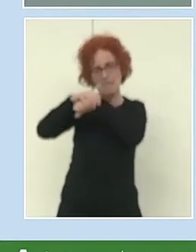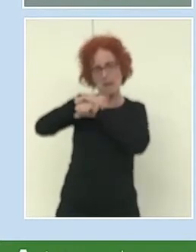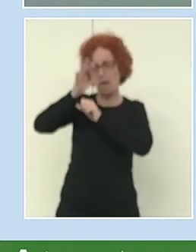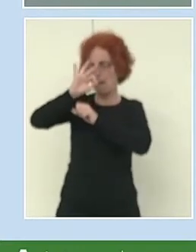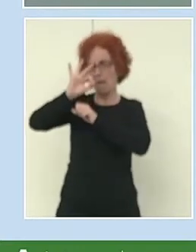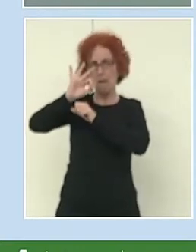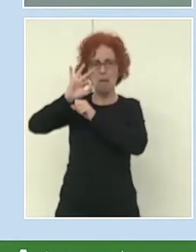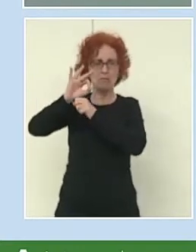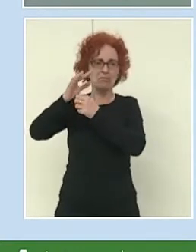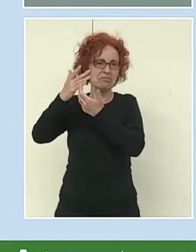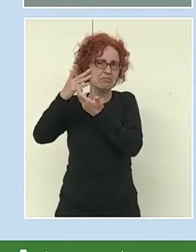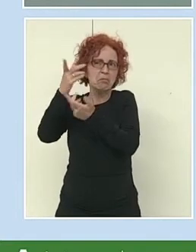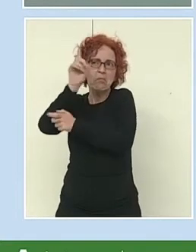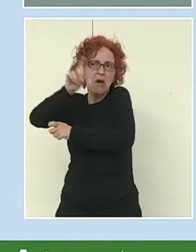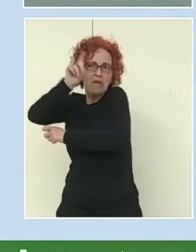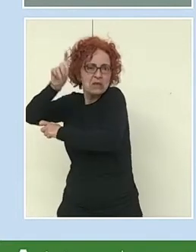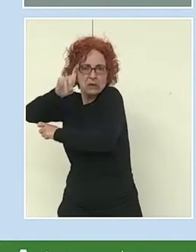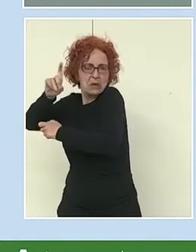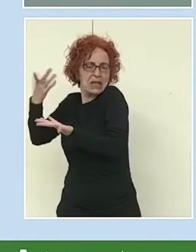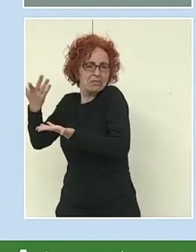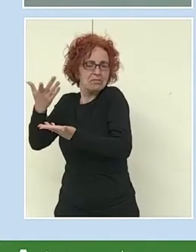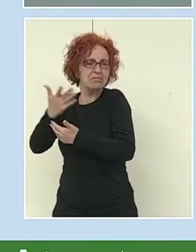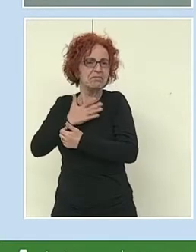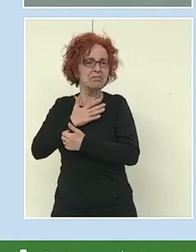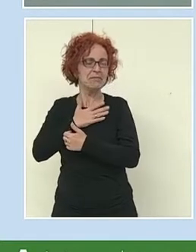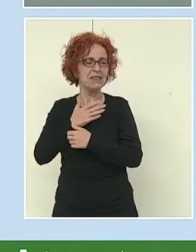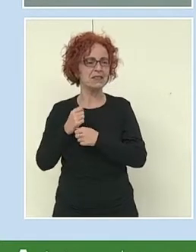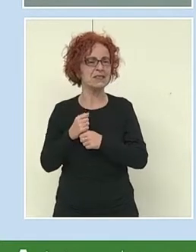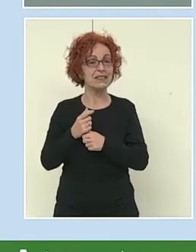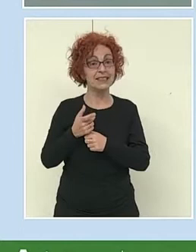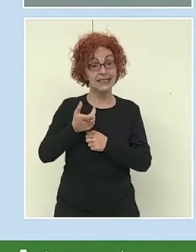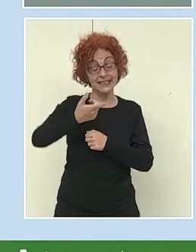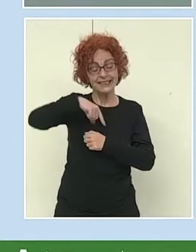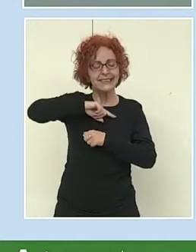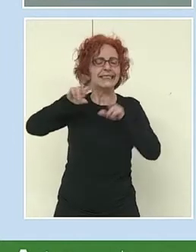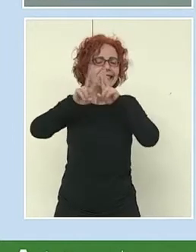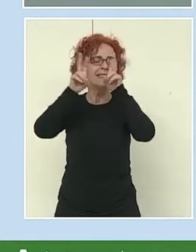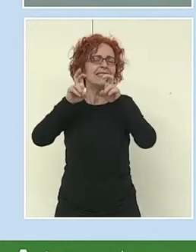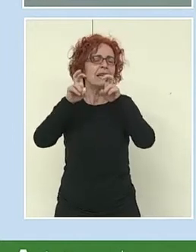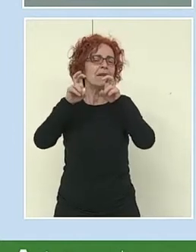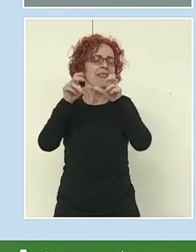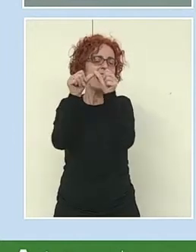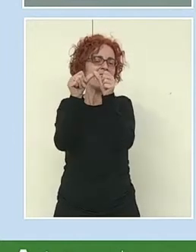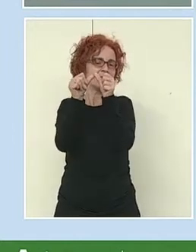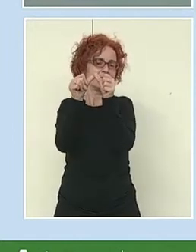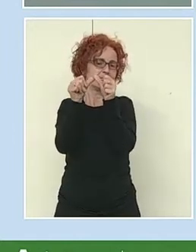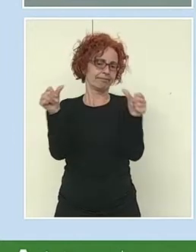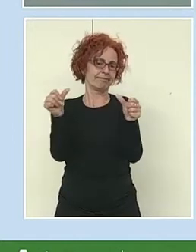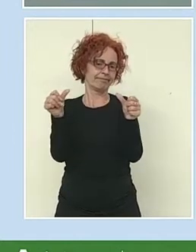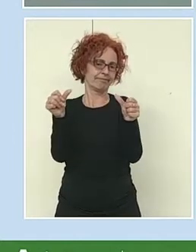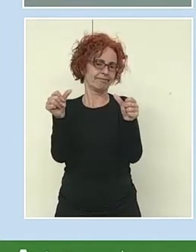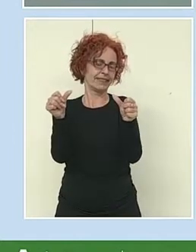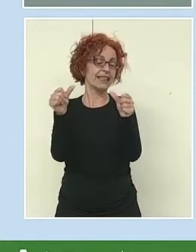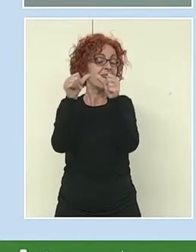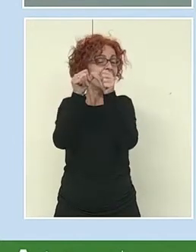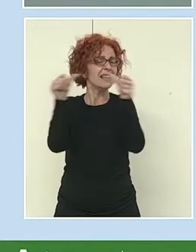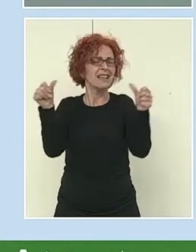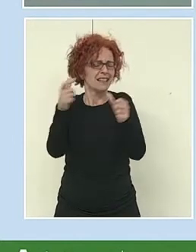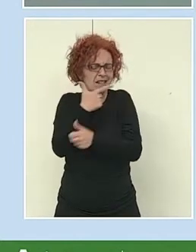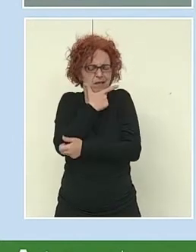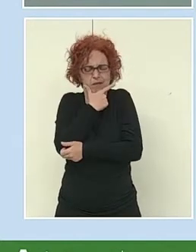los estereotipos. Es una dinámica muy sencilla, muy fácil.